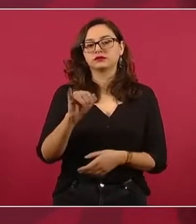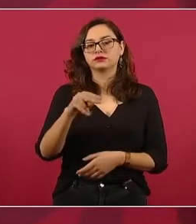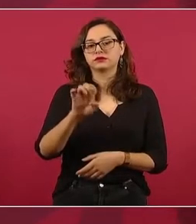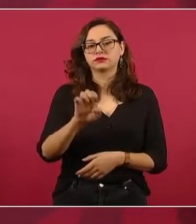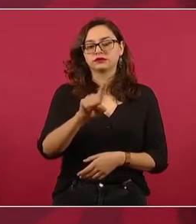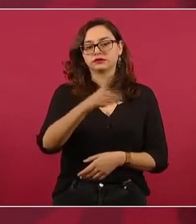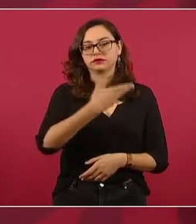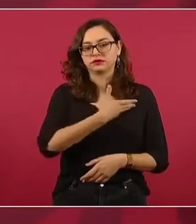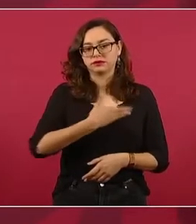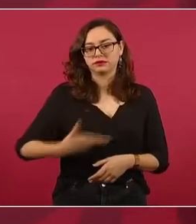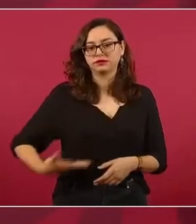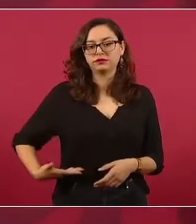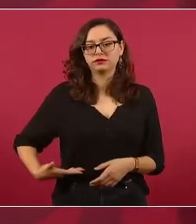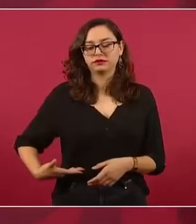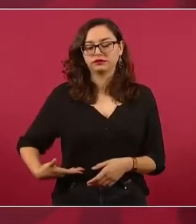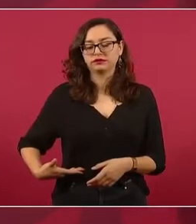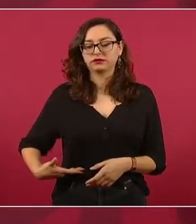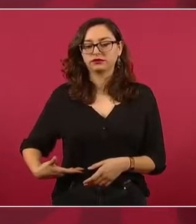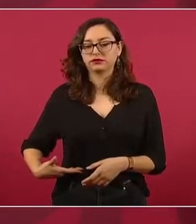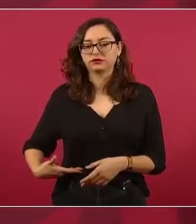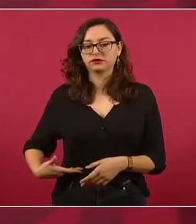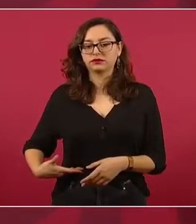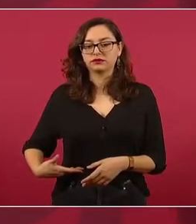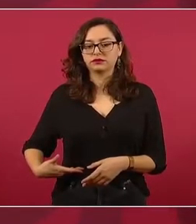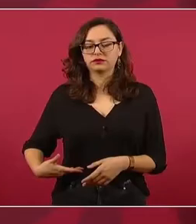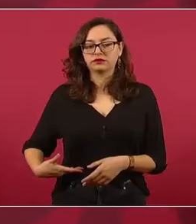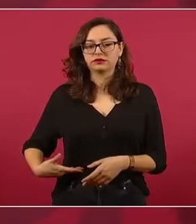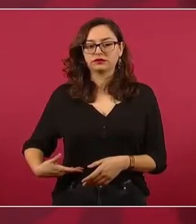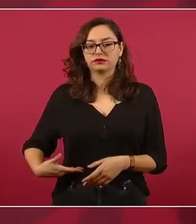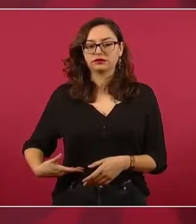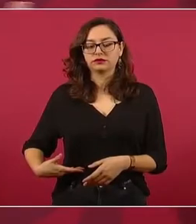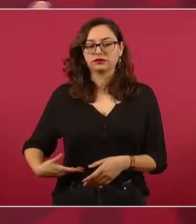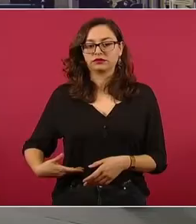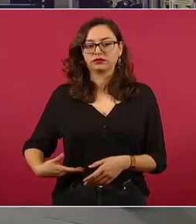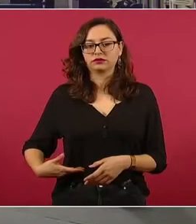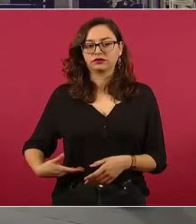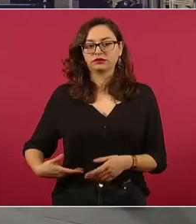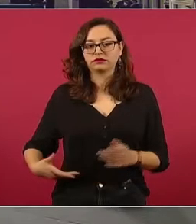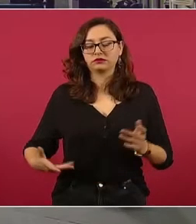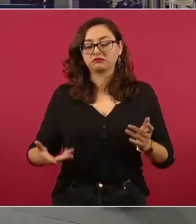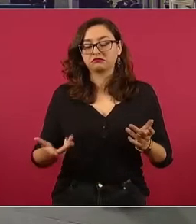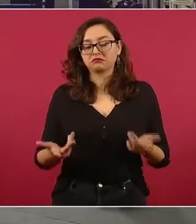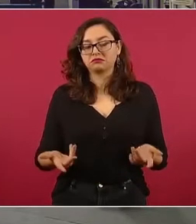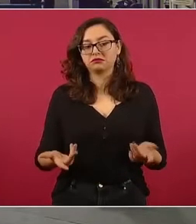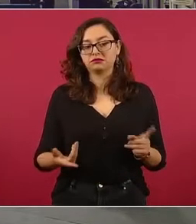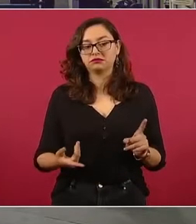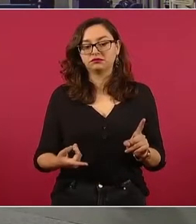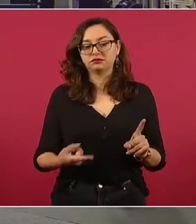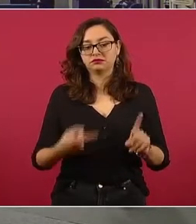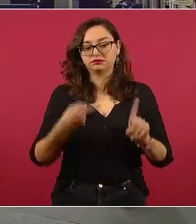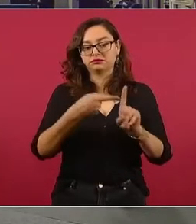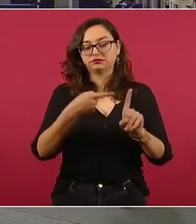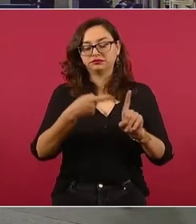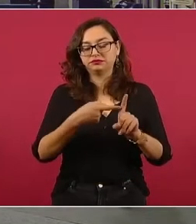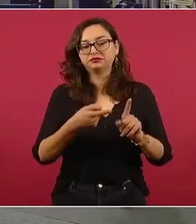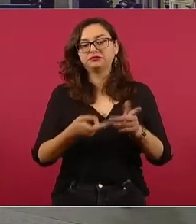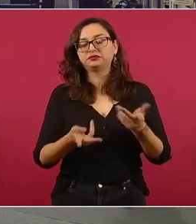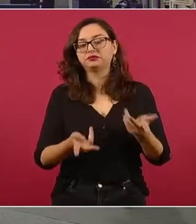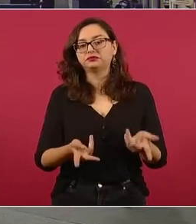en una conversación que le grabaron,